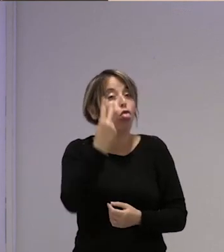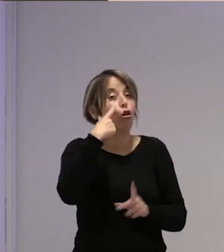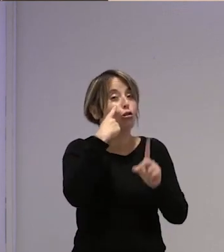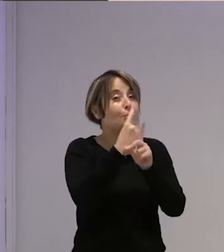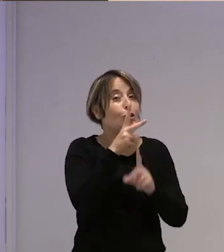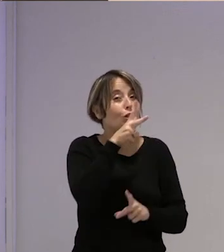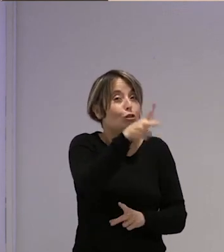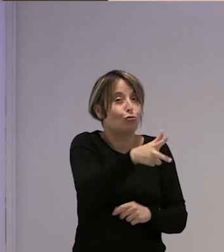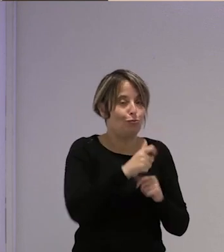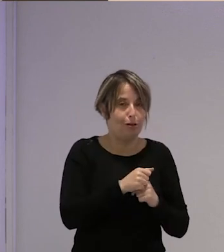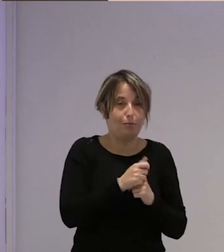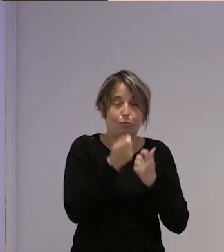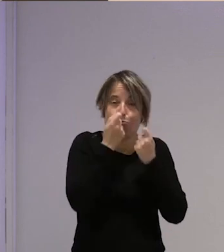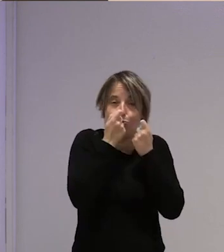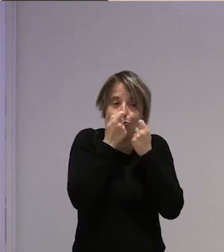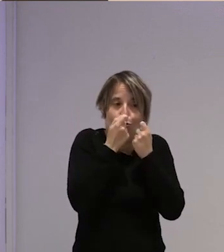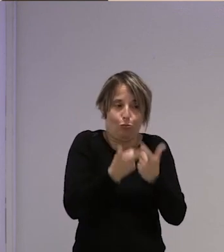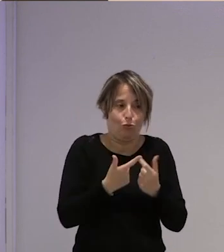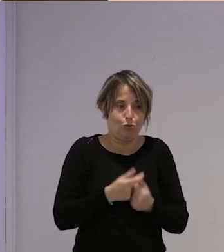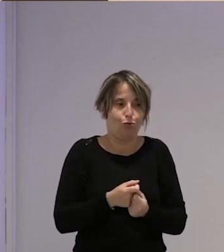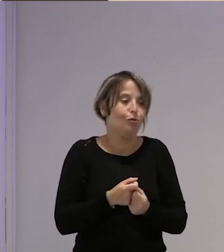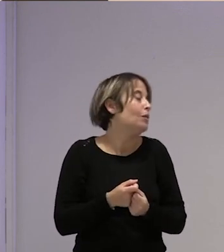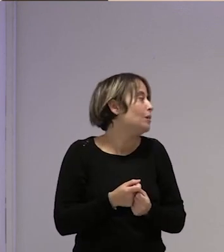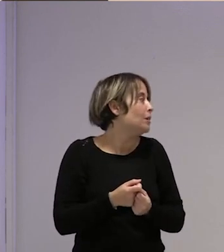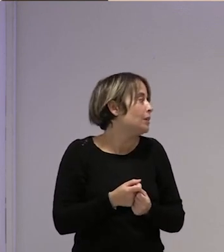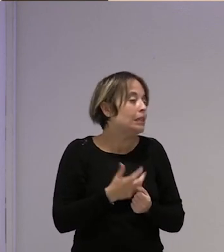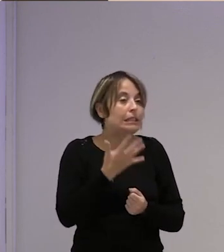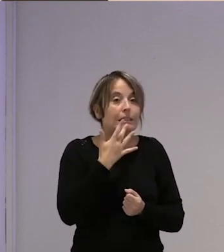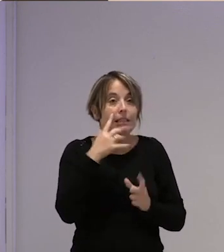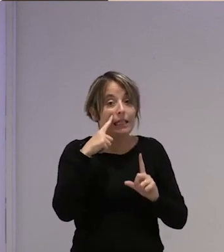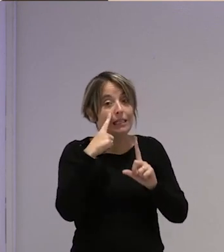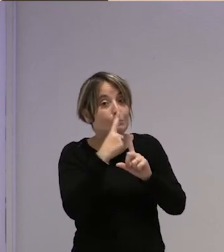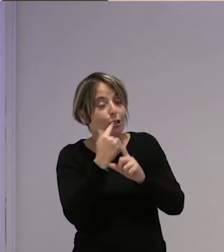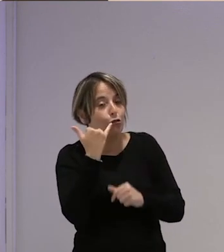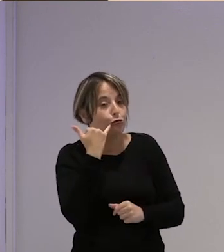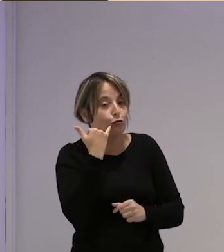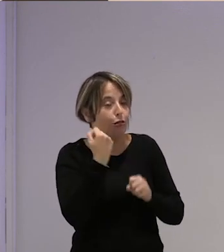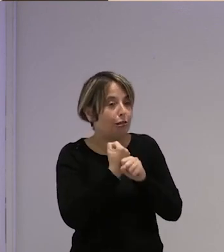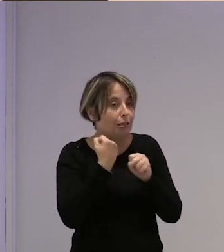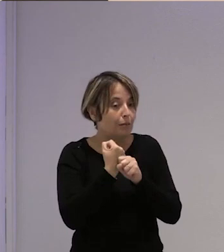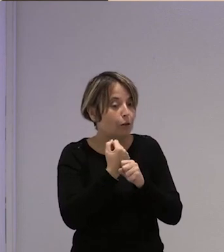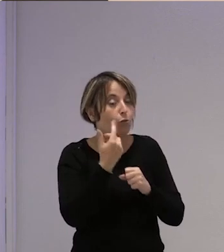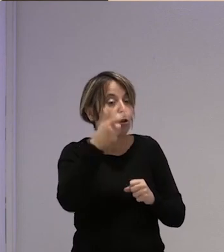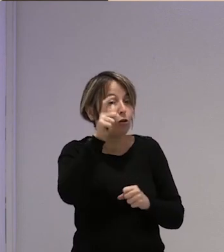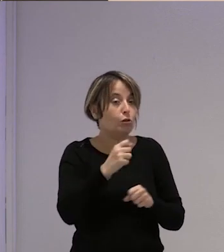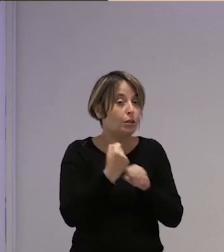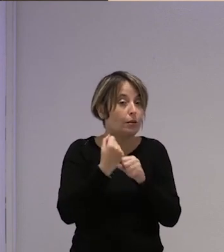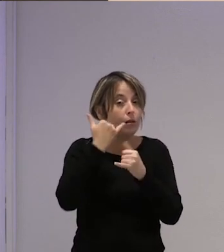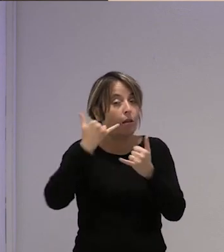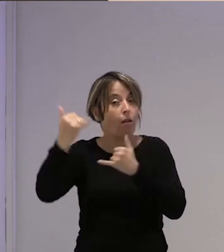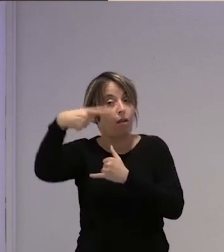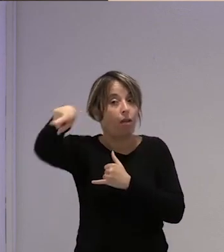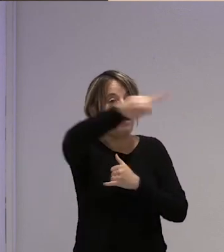en toda huelva que es muy poco de hecho que cuando llame la inspección de trabajo cuando un trabajo llama la inspección de trabajo lo que hace es